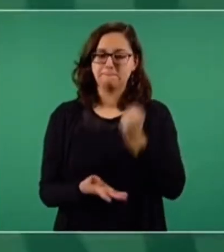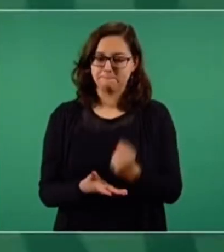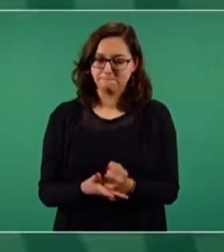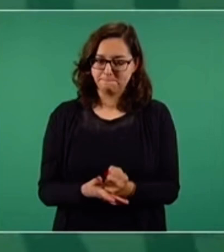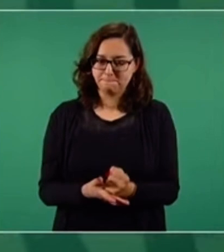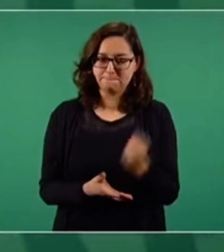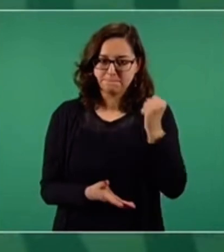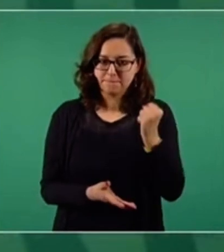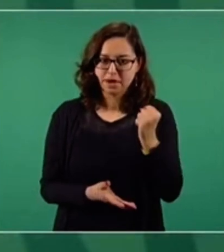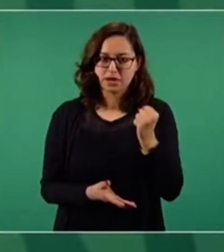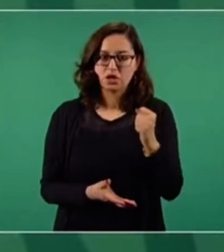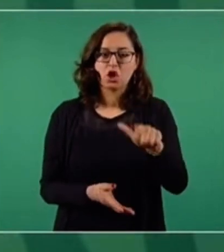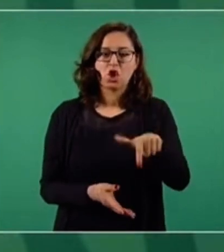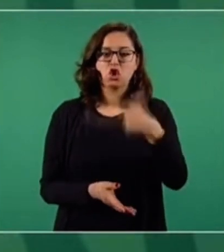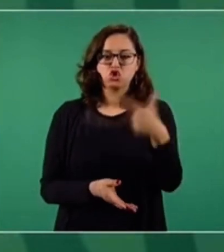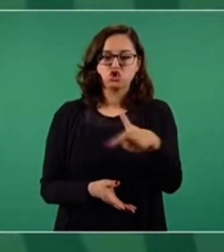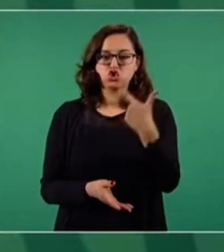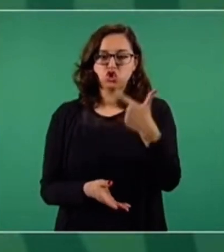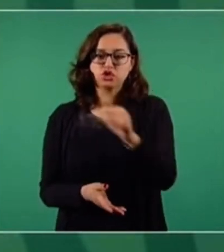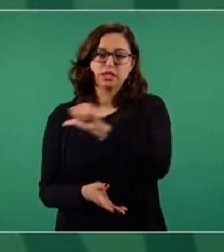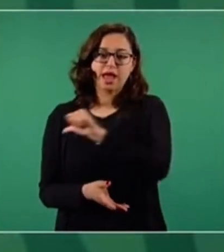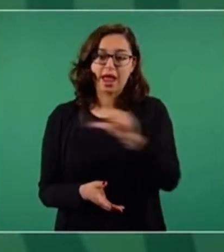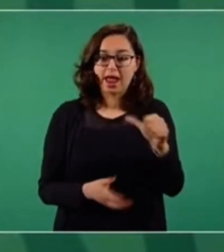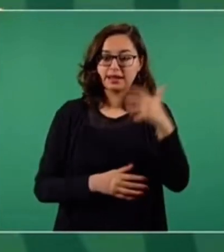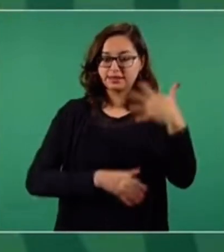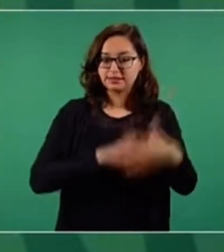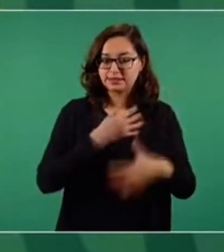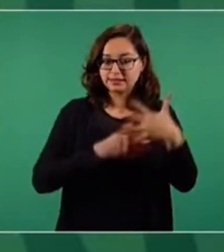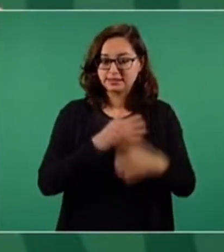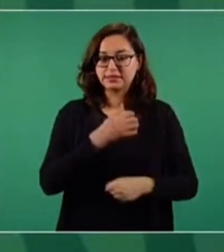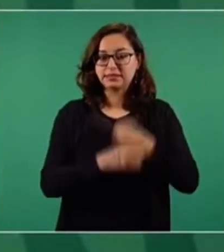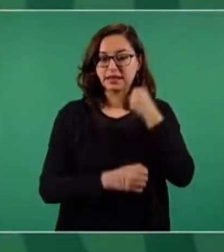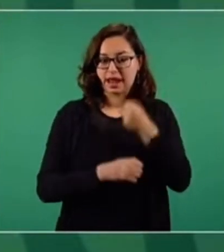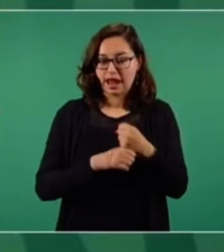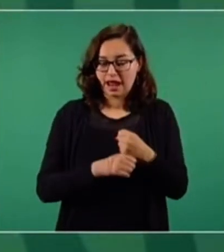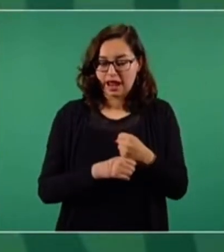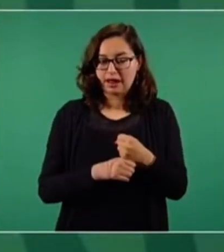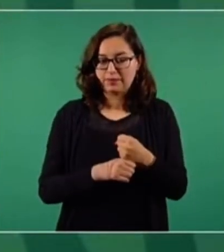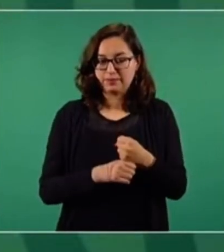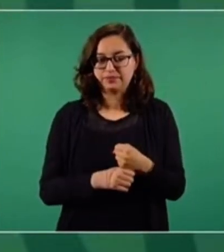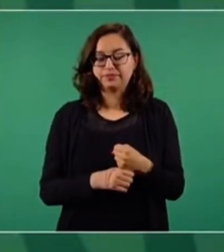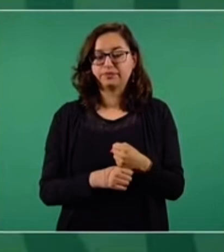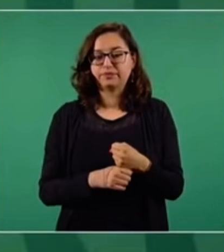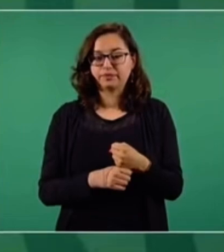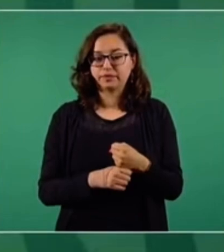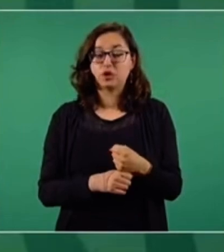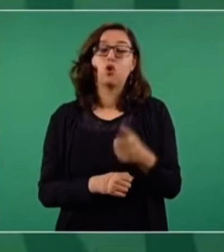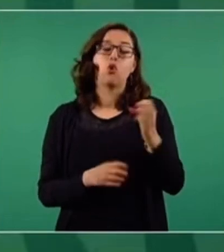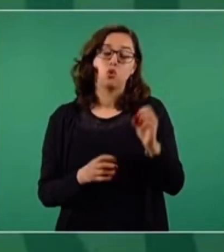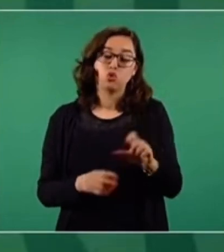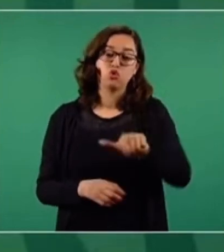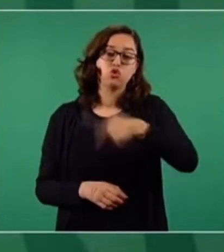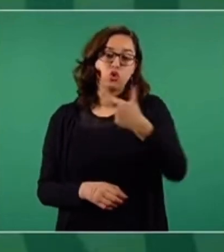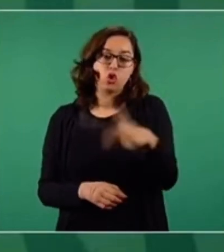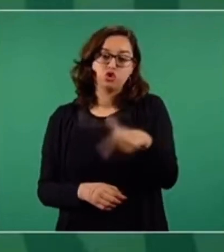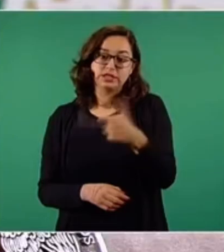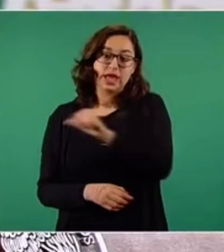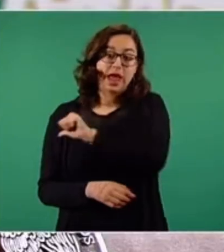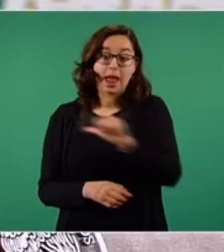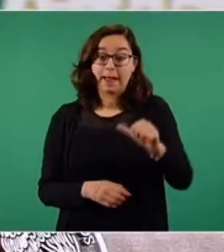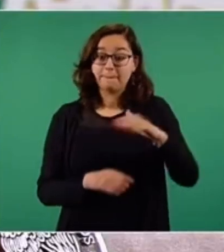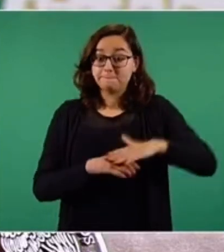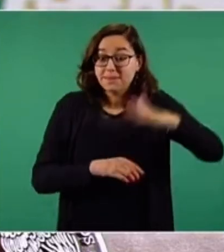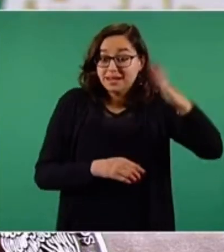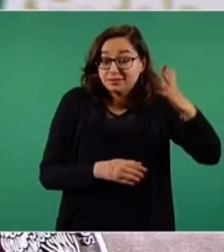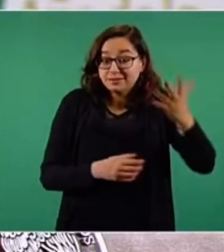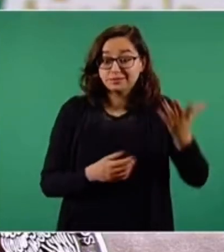en personas de 12 a 15 años, complementando el grupo de 12 años en adelante. Es una limitante